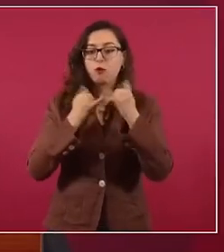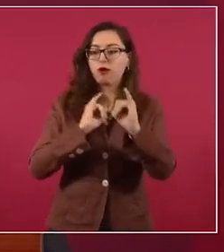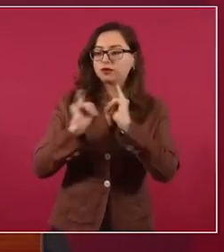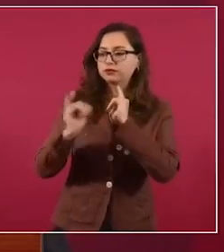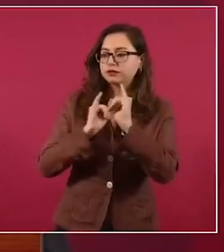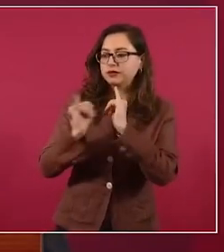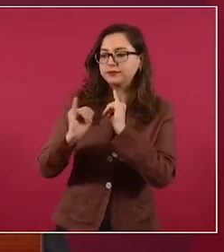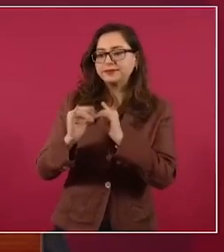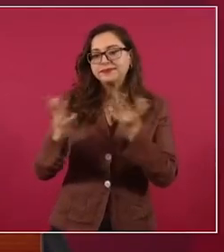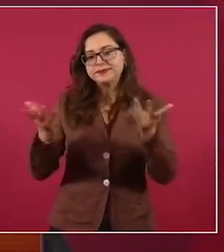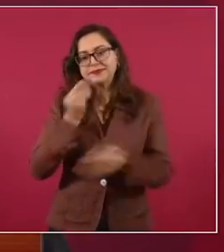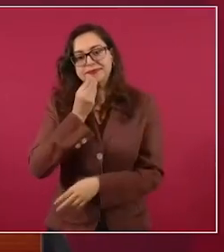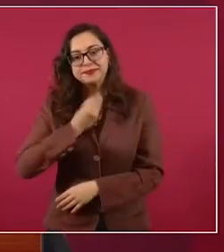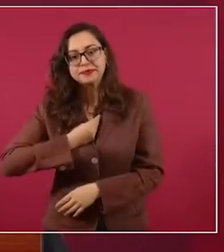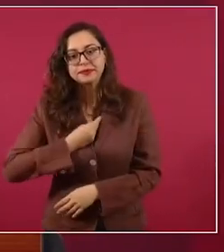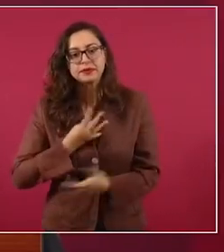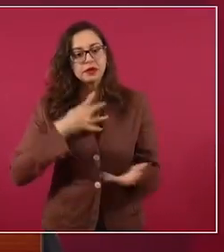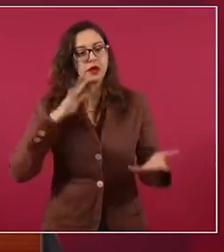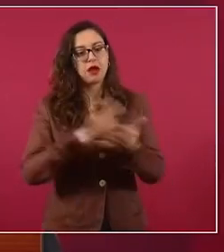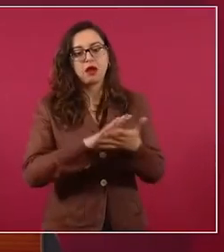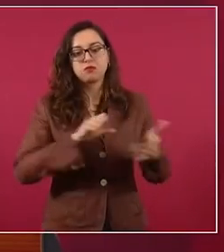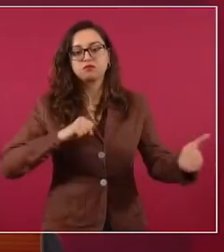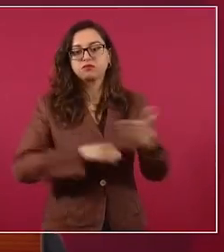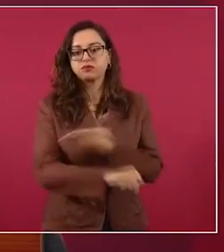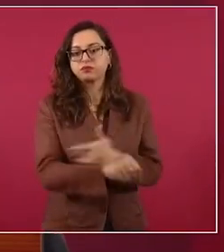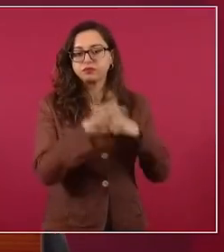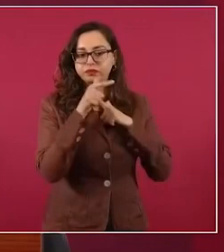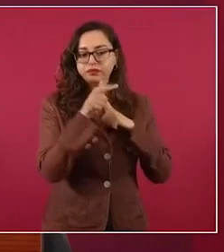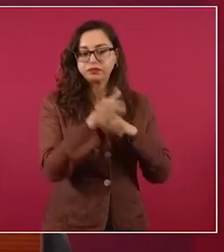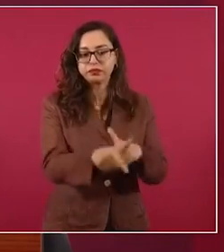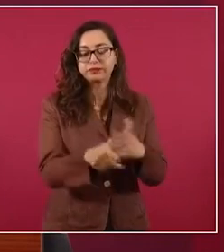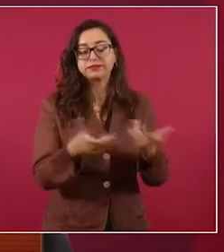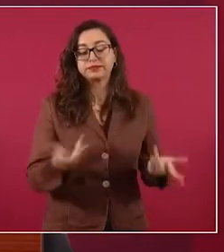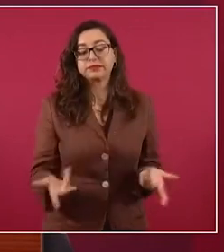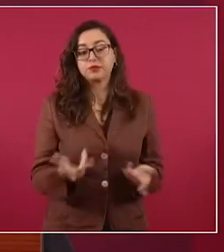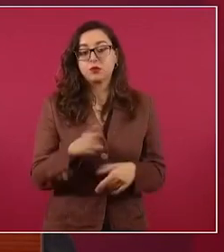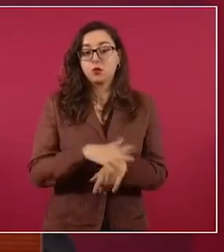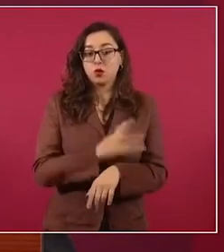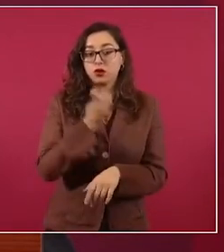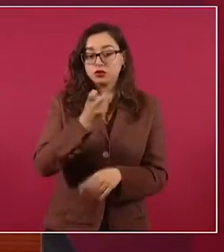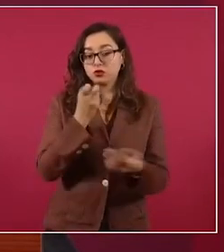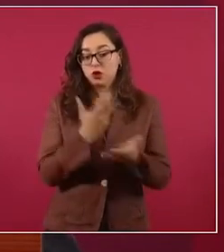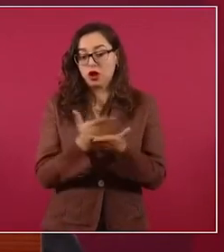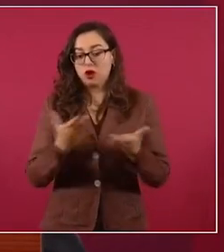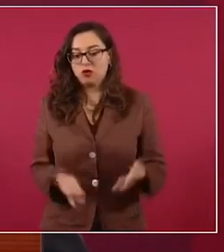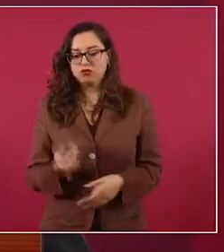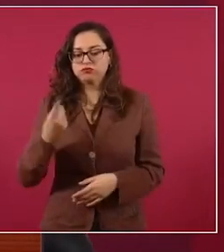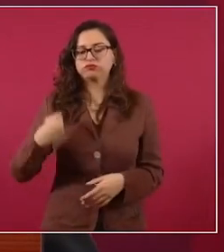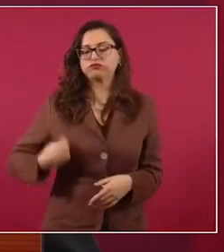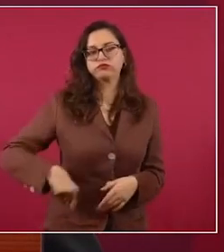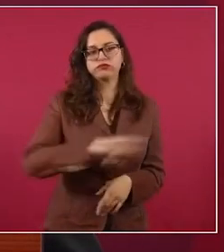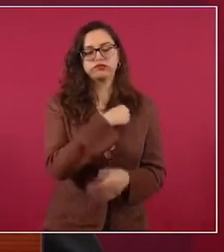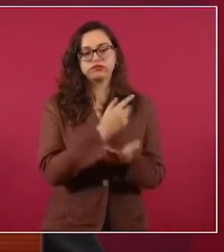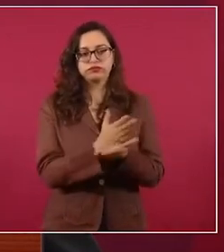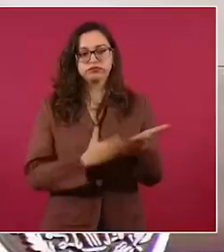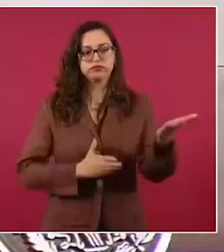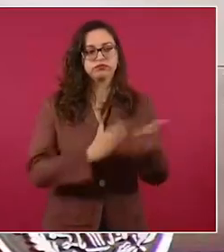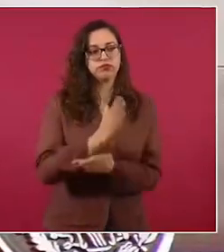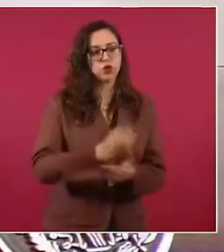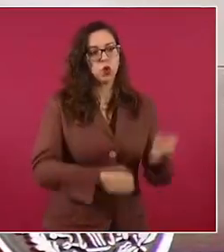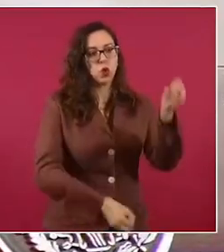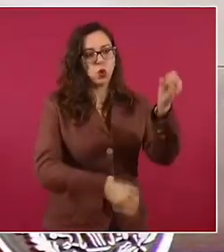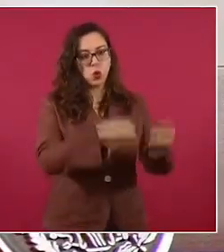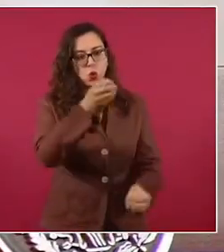Como lo hacemos colaborando con los jueces competentes, con el Poder Judicial, con la